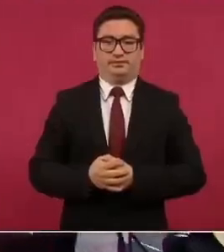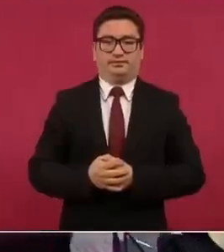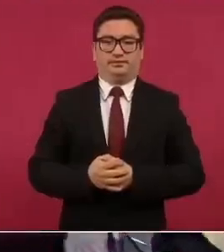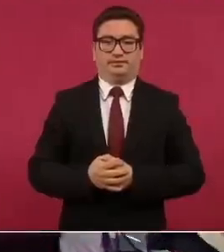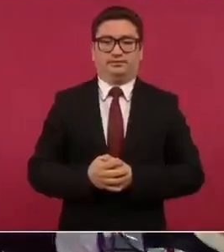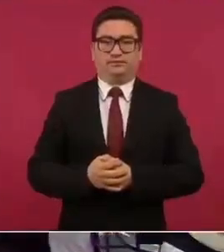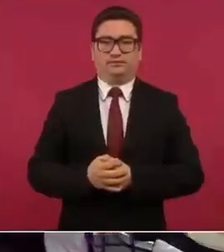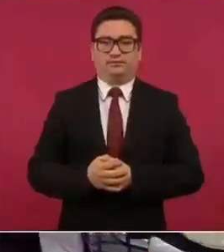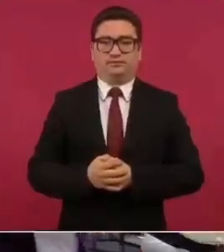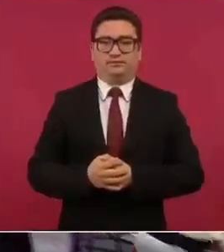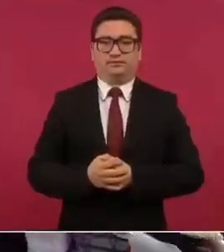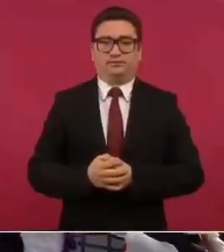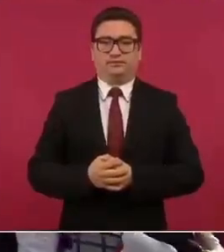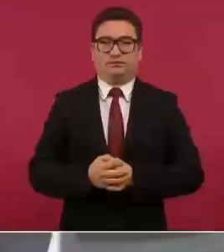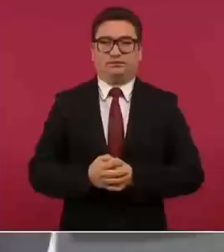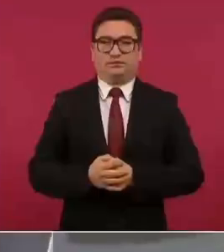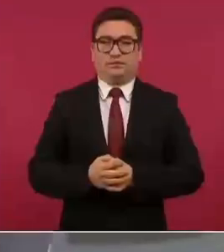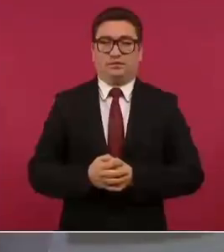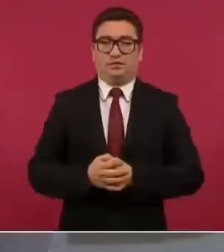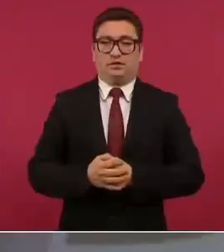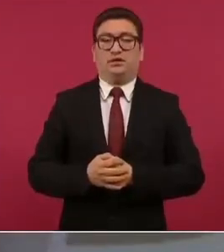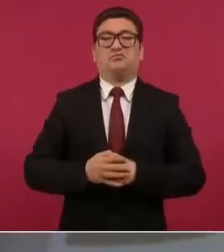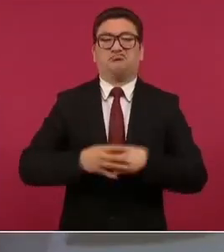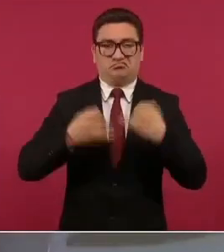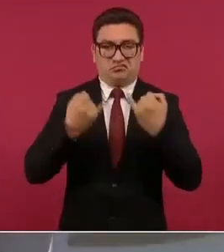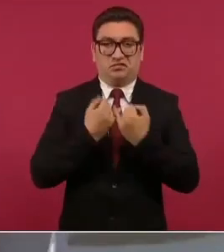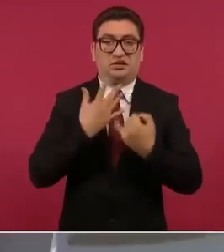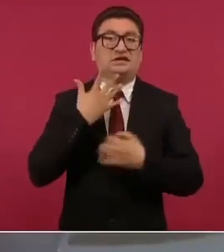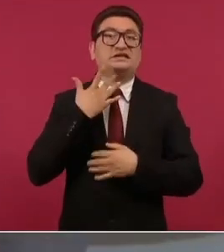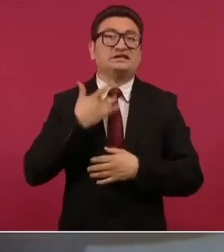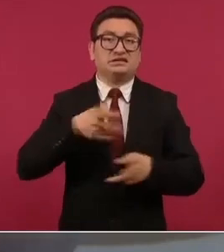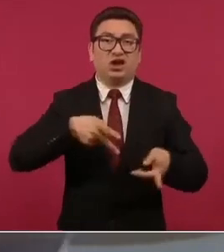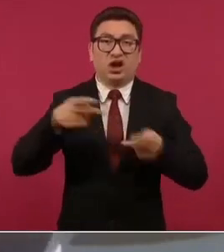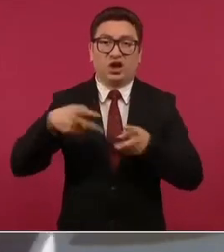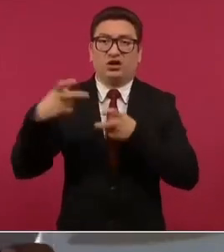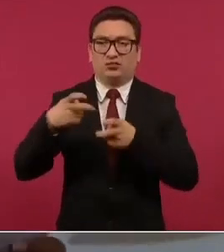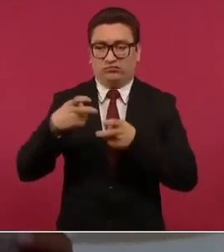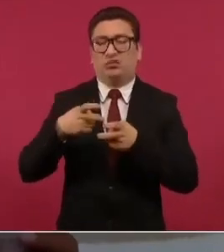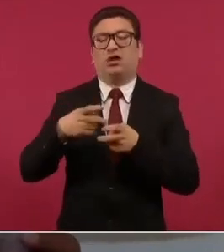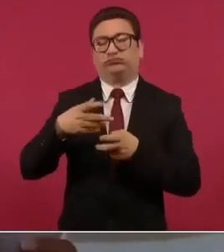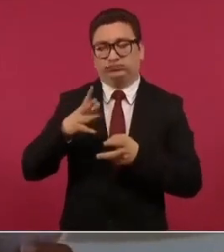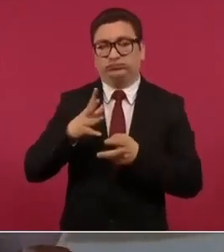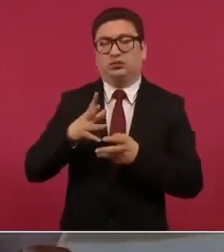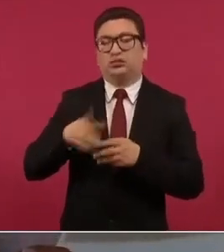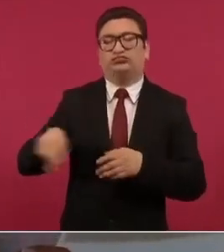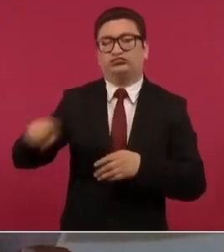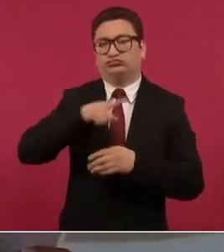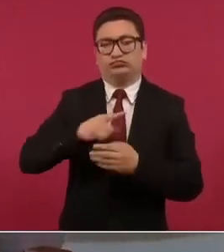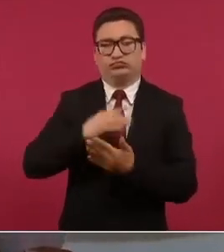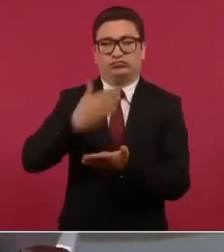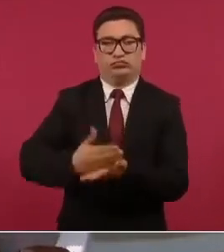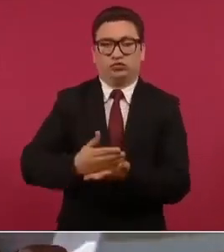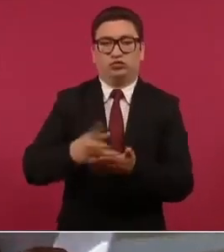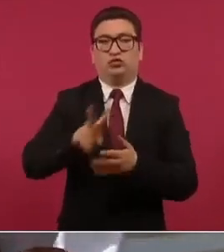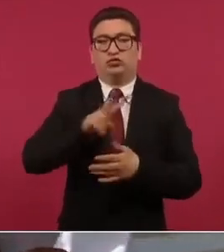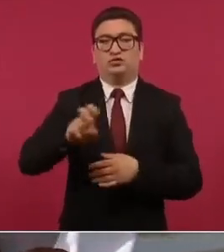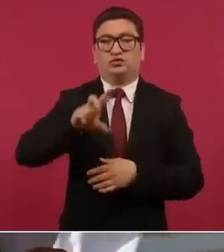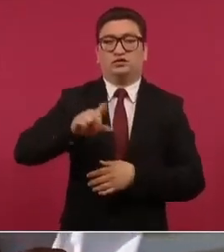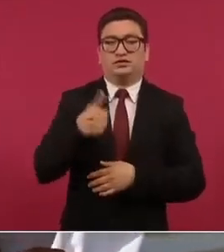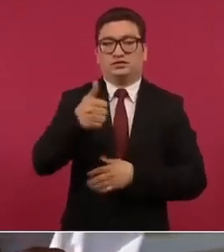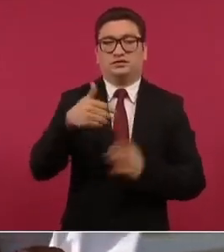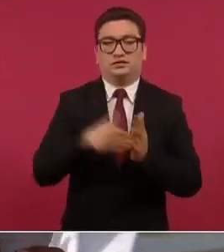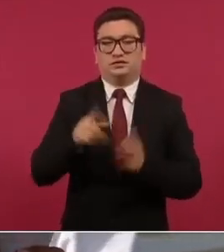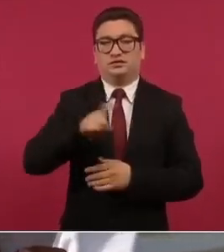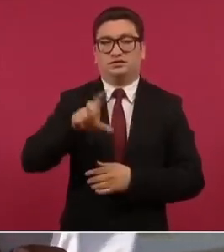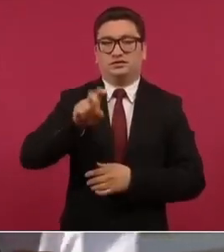por combatir el huachicol se han recuperado doscientos treinta y seis mil ciento